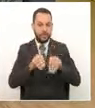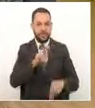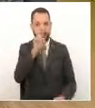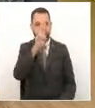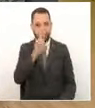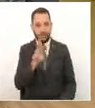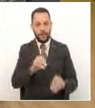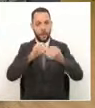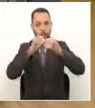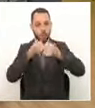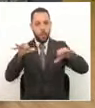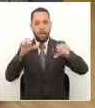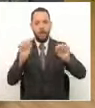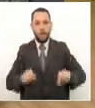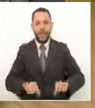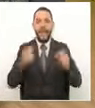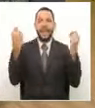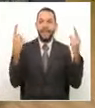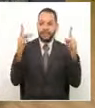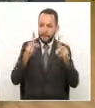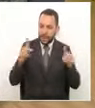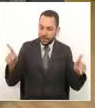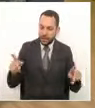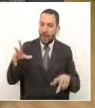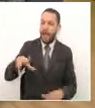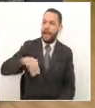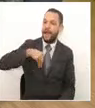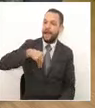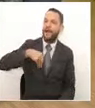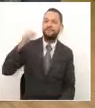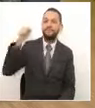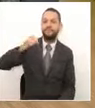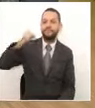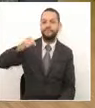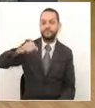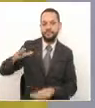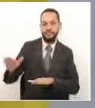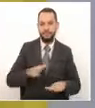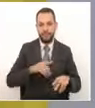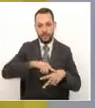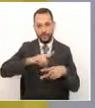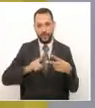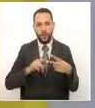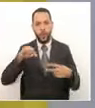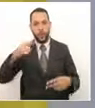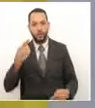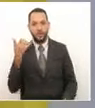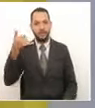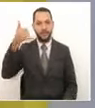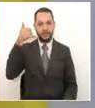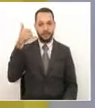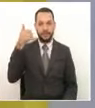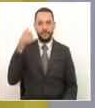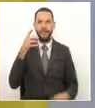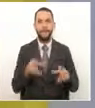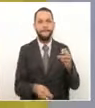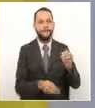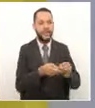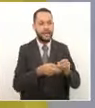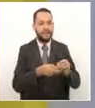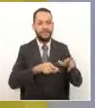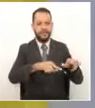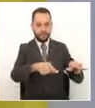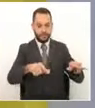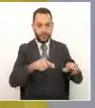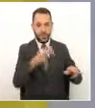nosotros y lo podemos hacer súper válido. Antes de ir con la siguiente llamada, don Emilio Porras, es un fiel televidente, ya